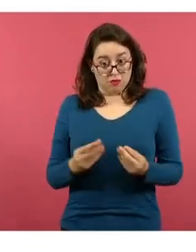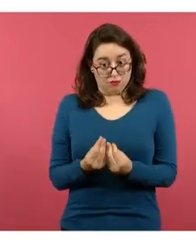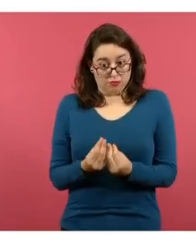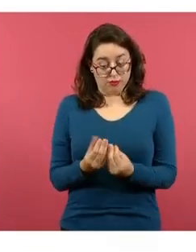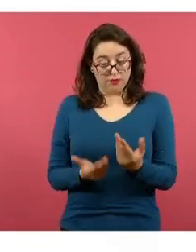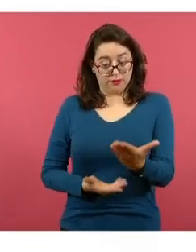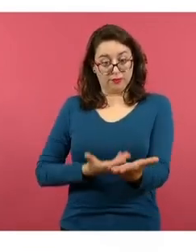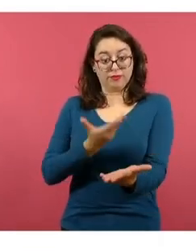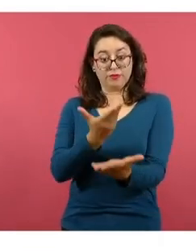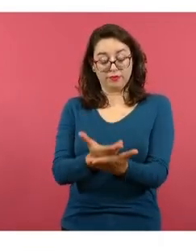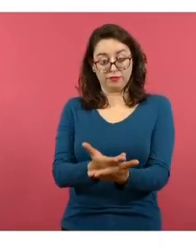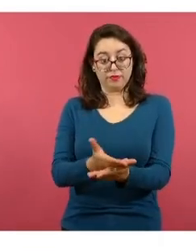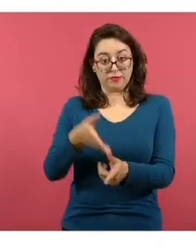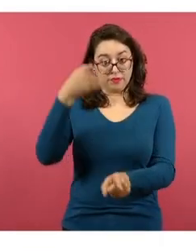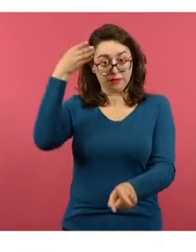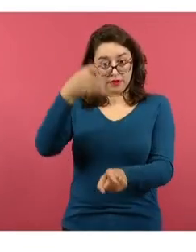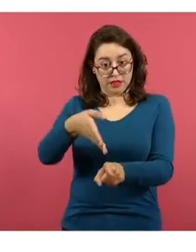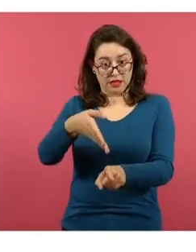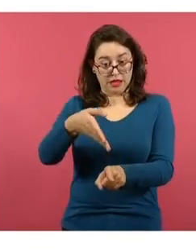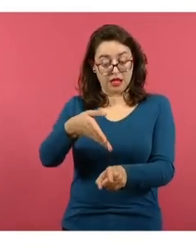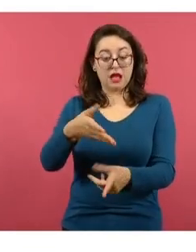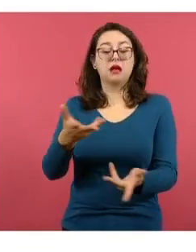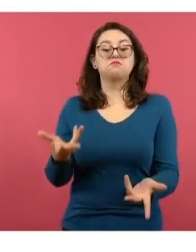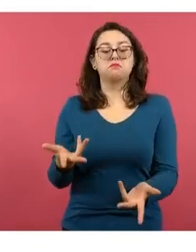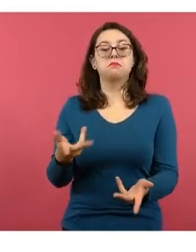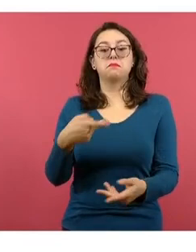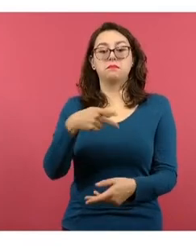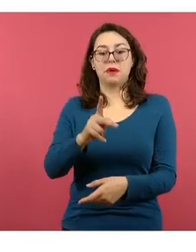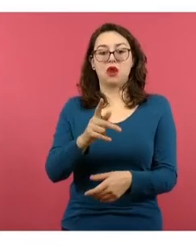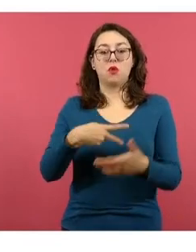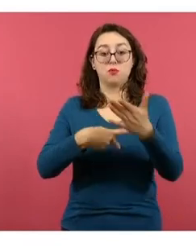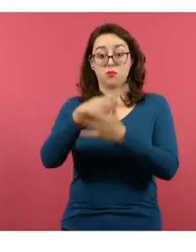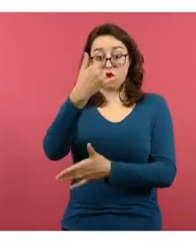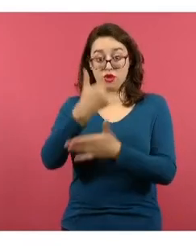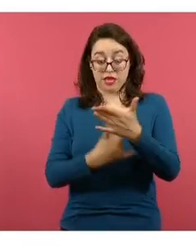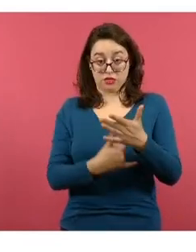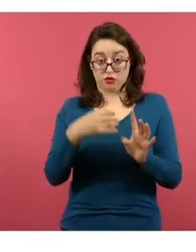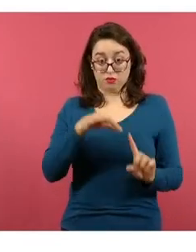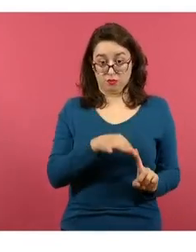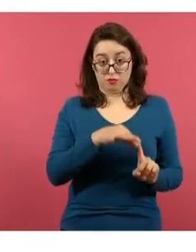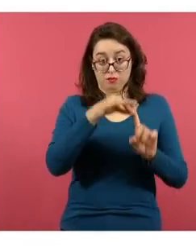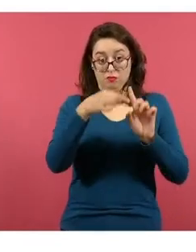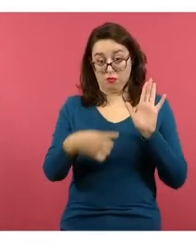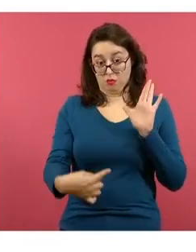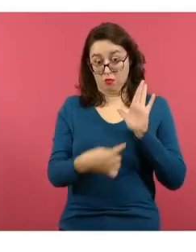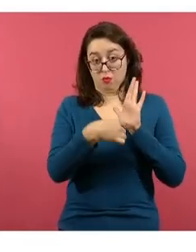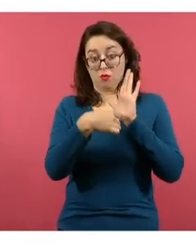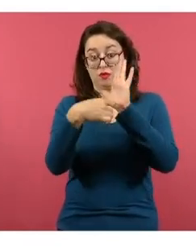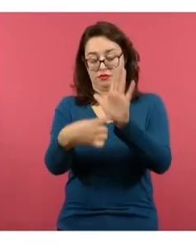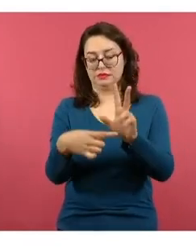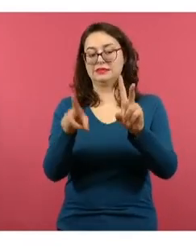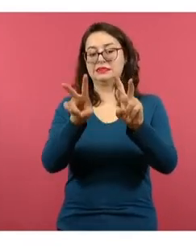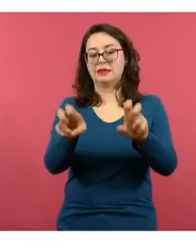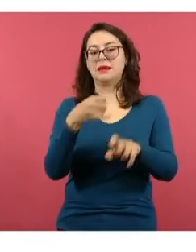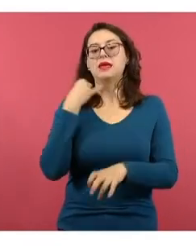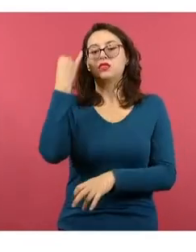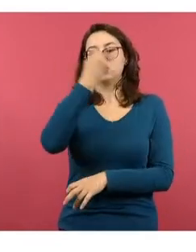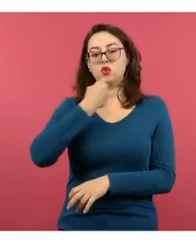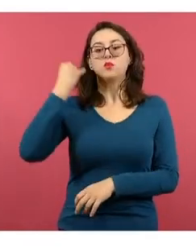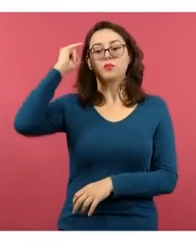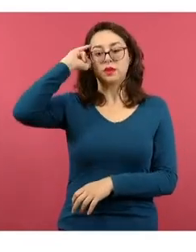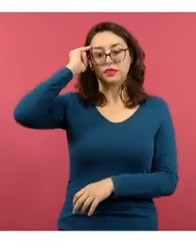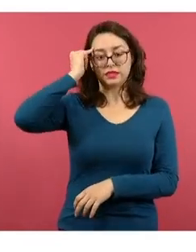hace énfasis a las lenguas indígenas. Entonces, recordemos que este tema de los pueblos originarios